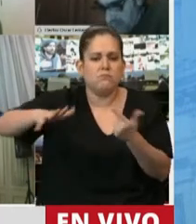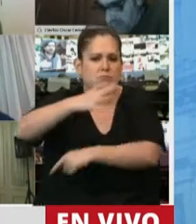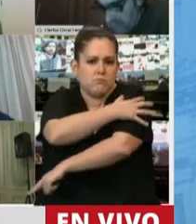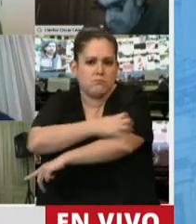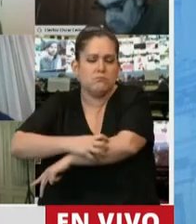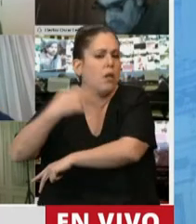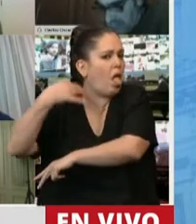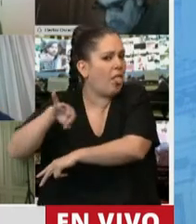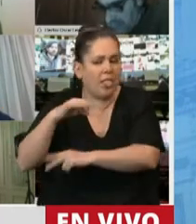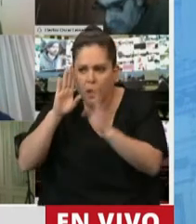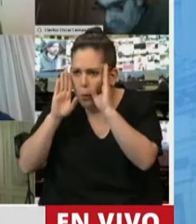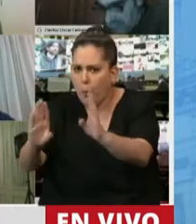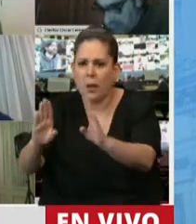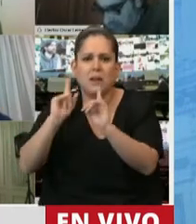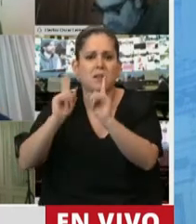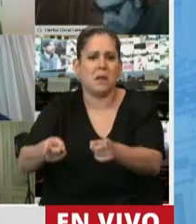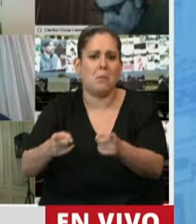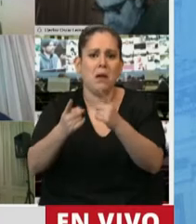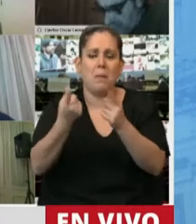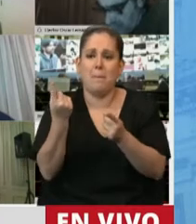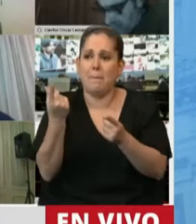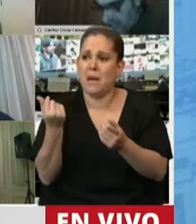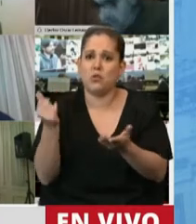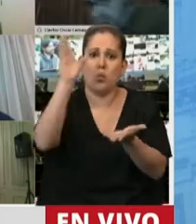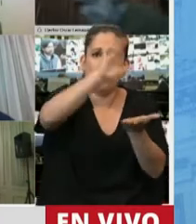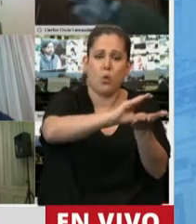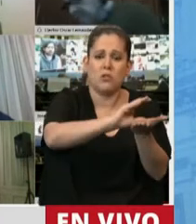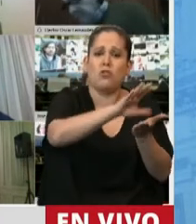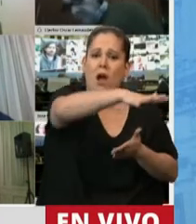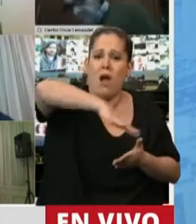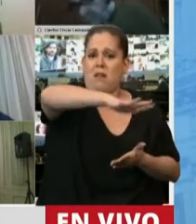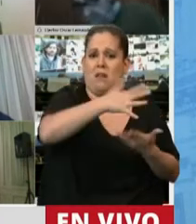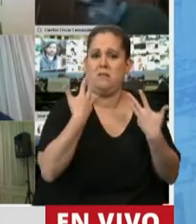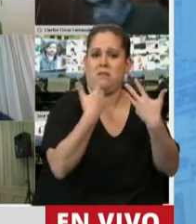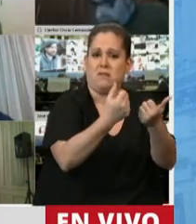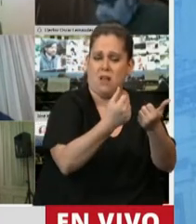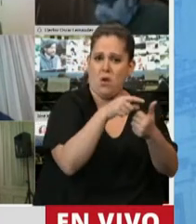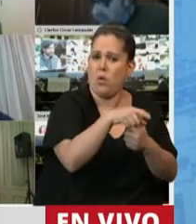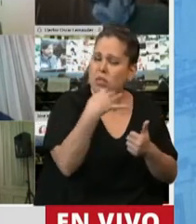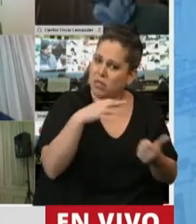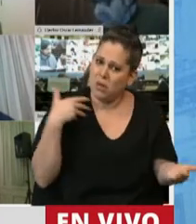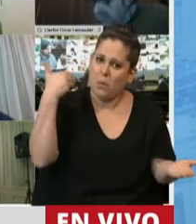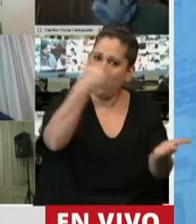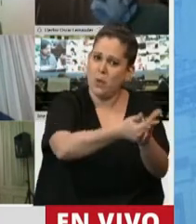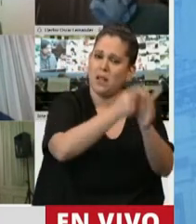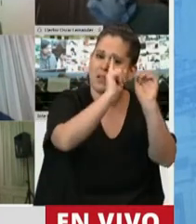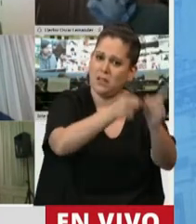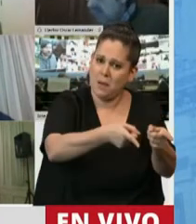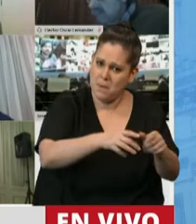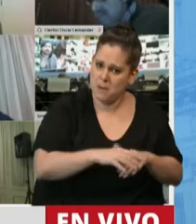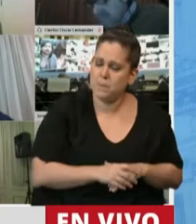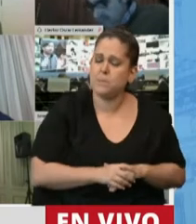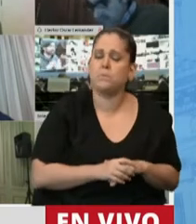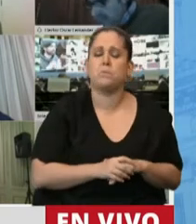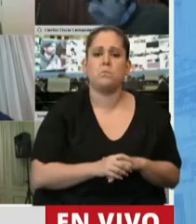mayores recursos el presupuesto de salud que ya lo hemos planteado. Sin embargo, llamativamente,